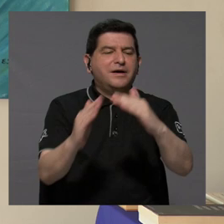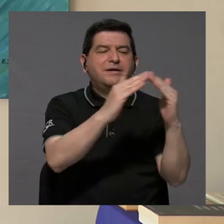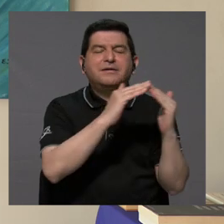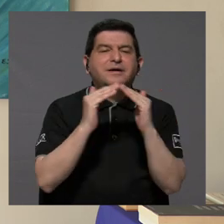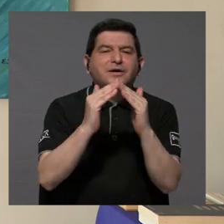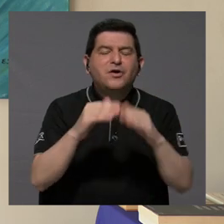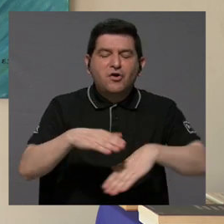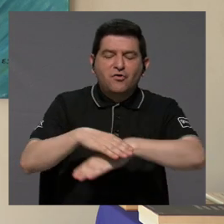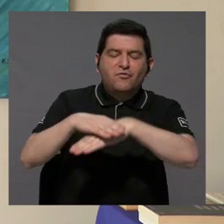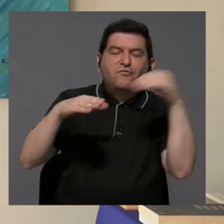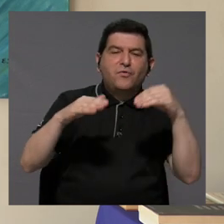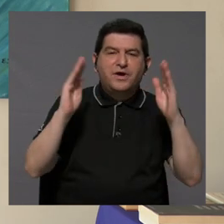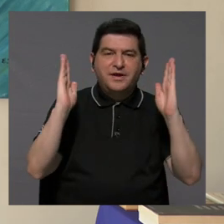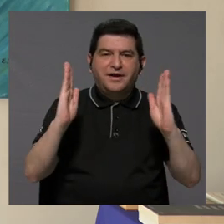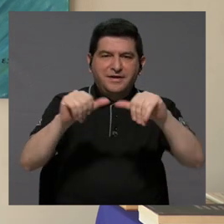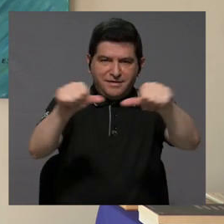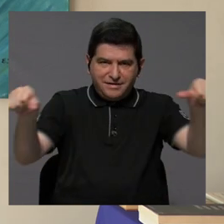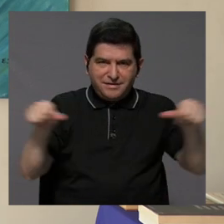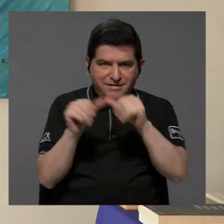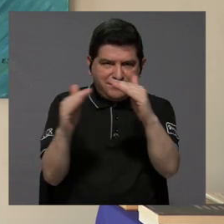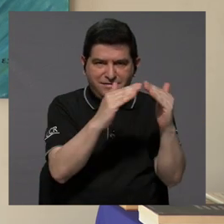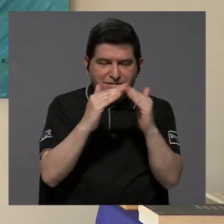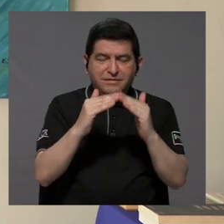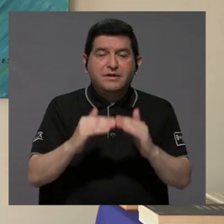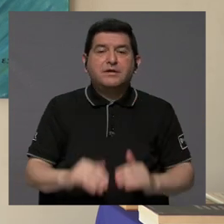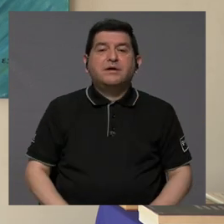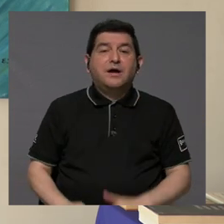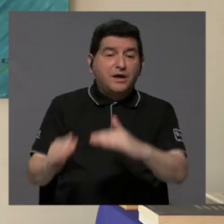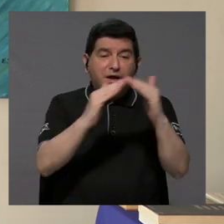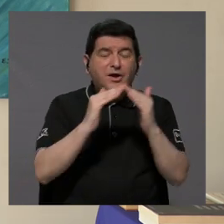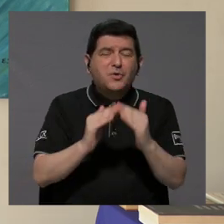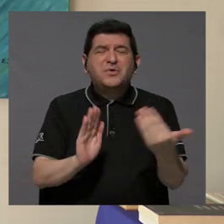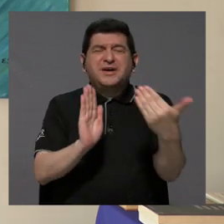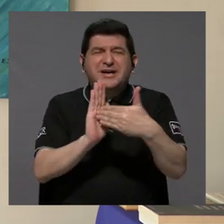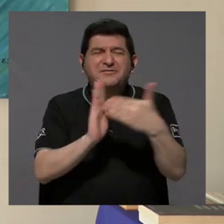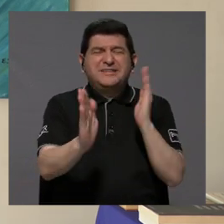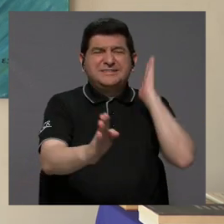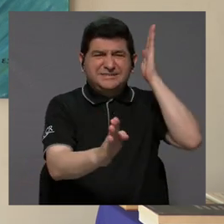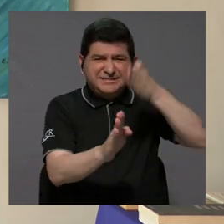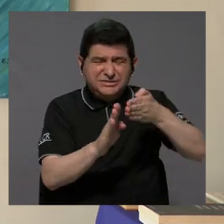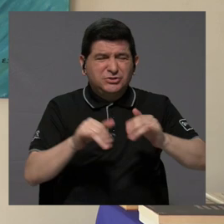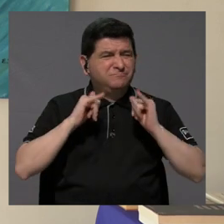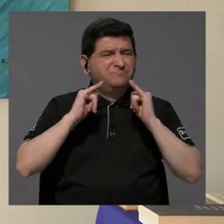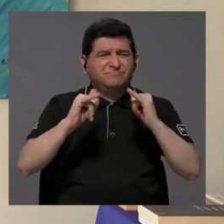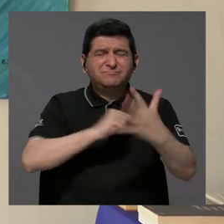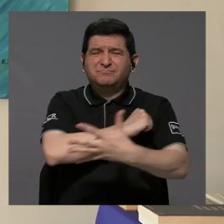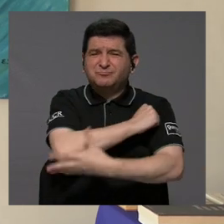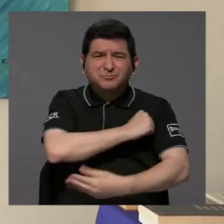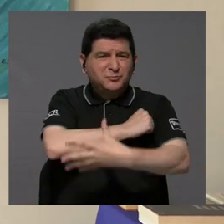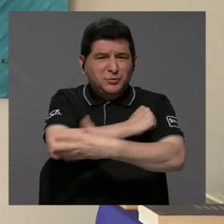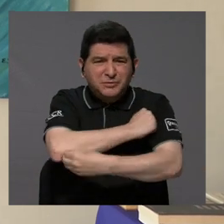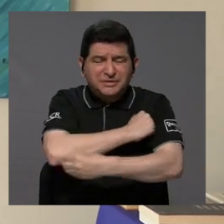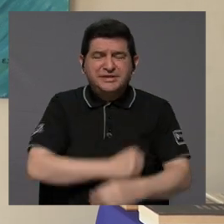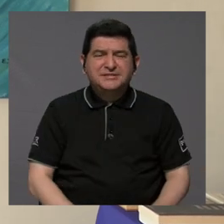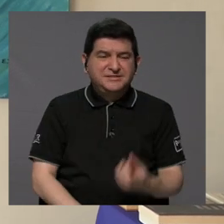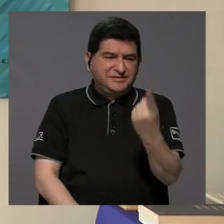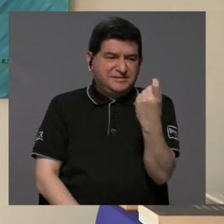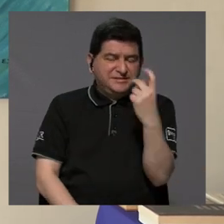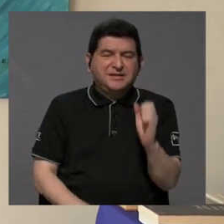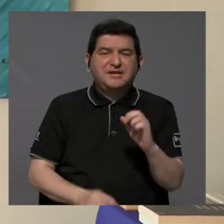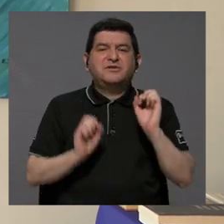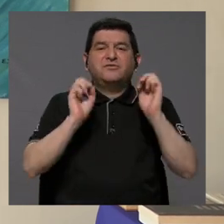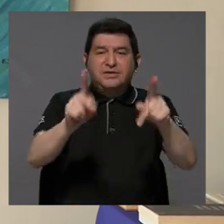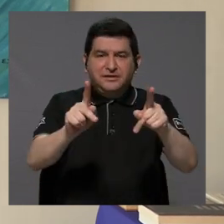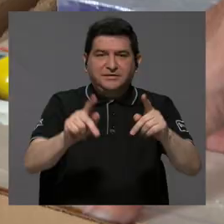comunidades que están fuera del área metropolitana, a comunidades que sufren de manera más directa la desigualdad, la pobreza, la